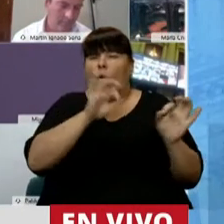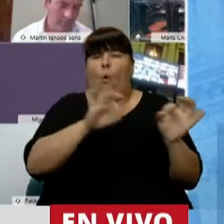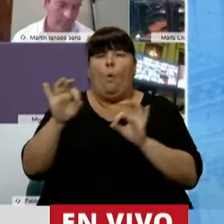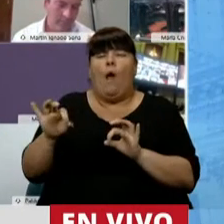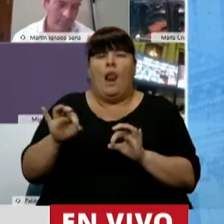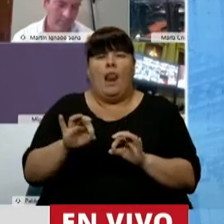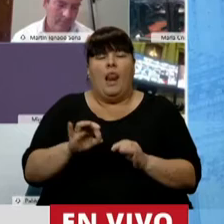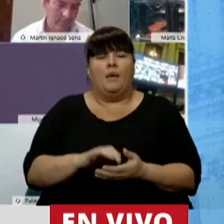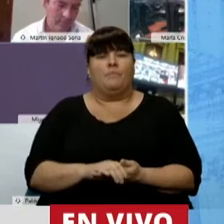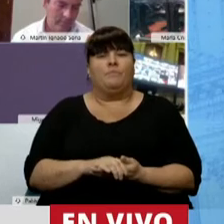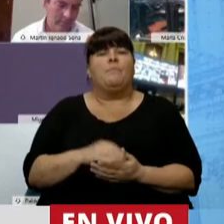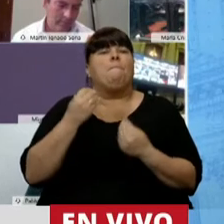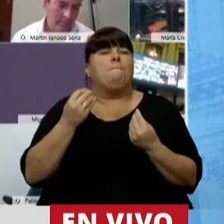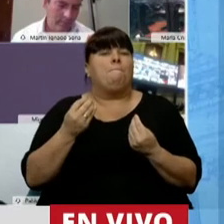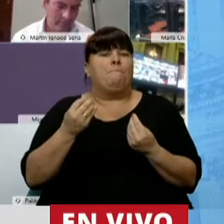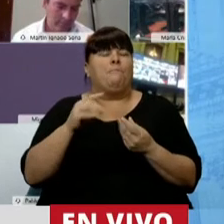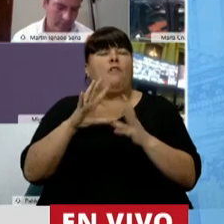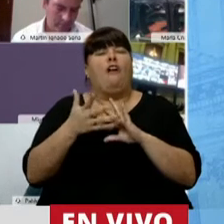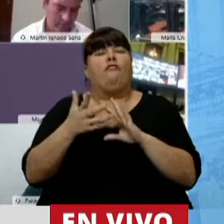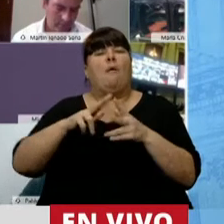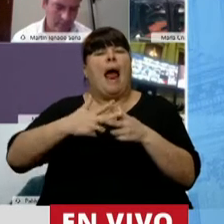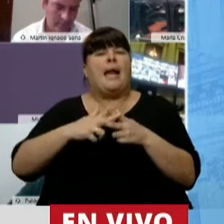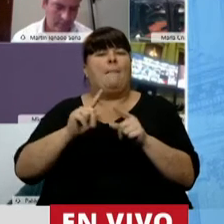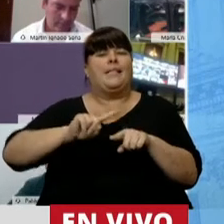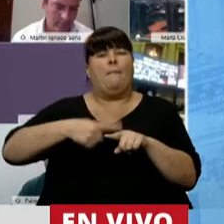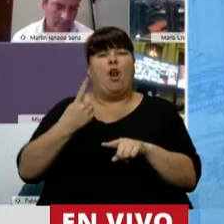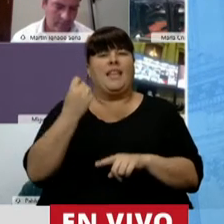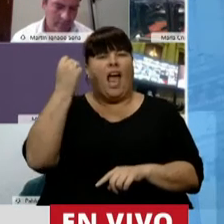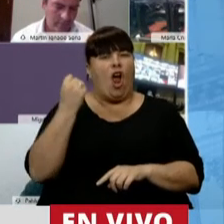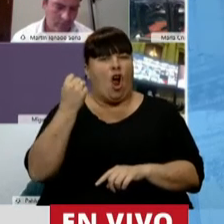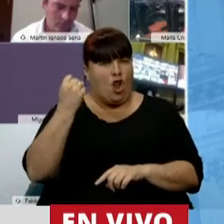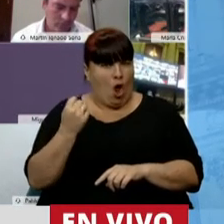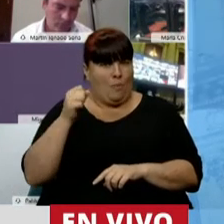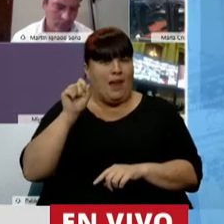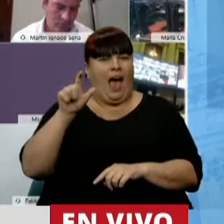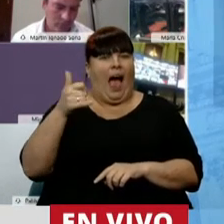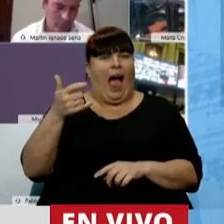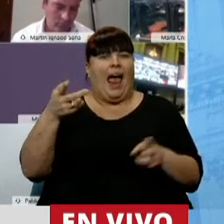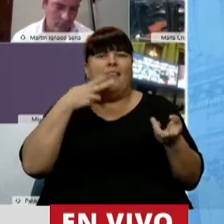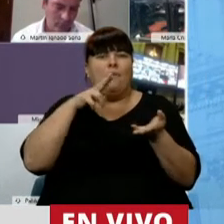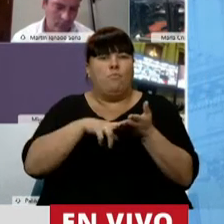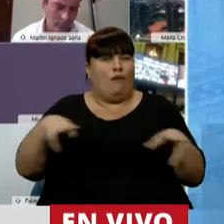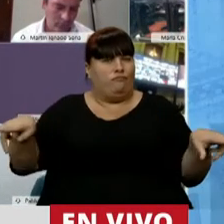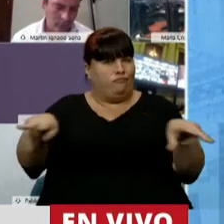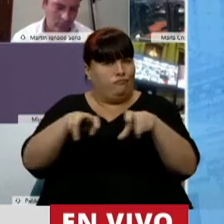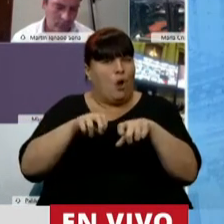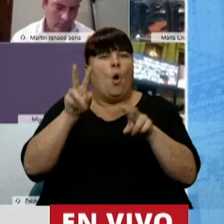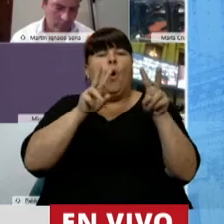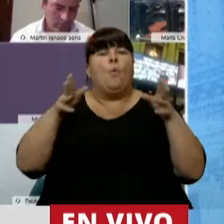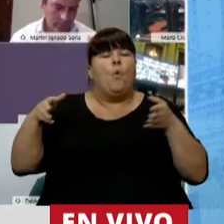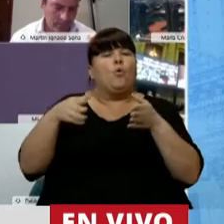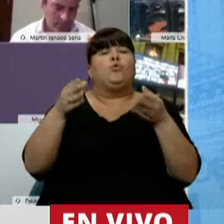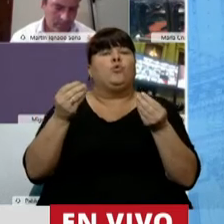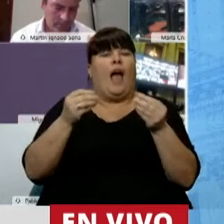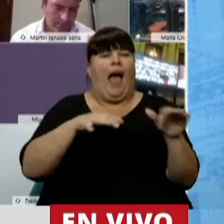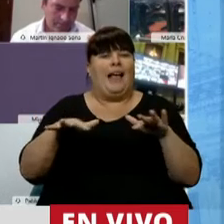el fin de herramienta de política económica que tienen los tributos, el fin de orientar